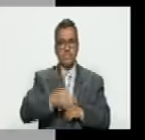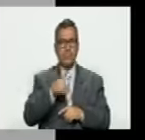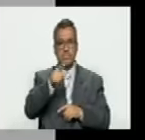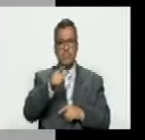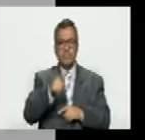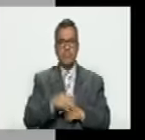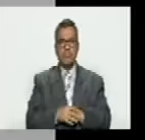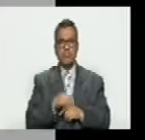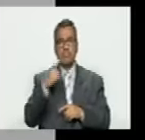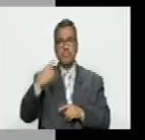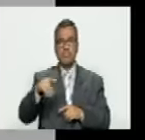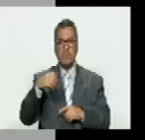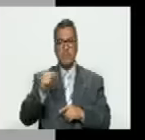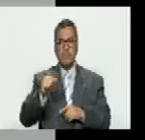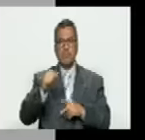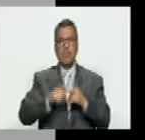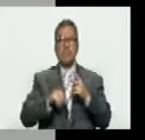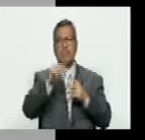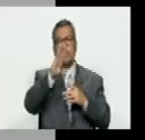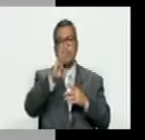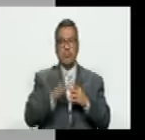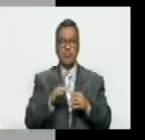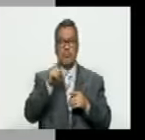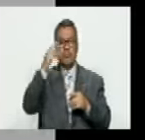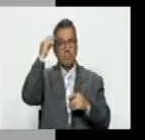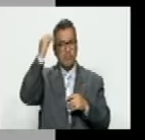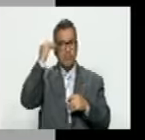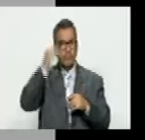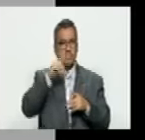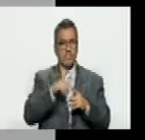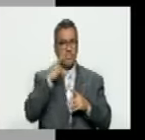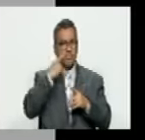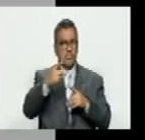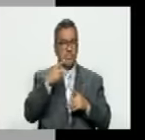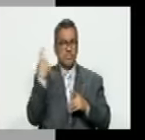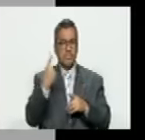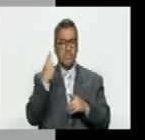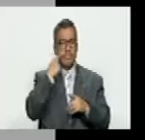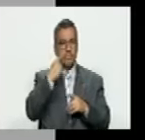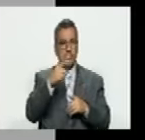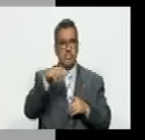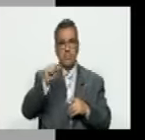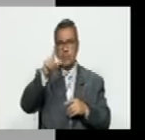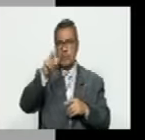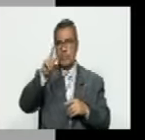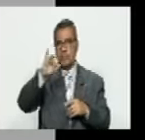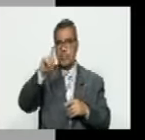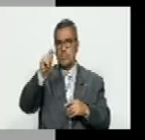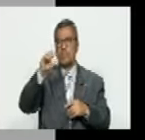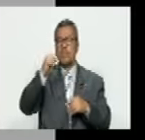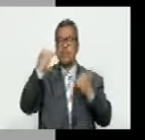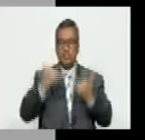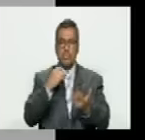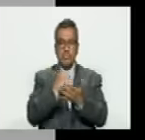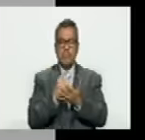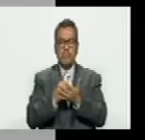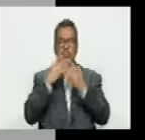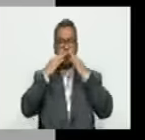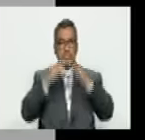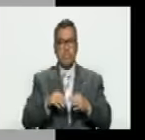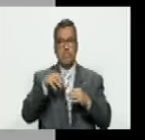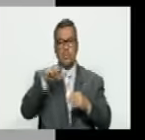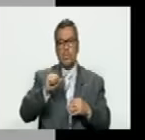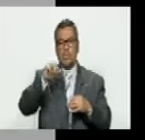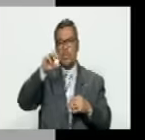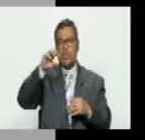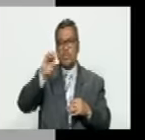uno dice A otro dice B ellos se buscaron unos observadores independientes que es alta vista que sí demostró que realmente es Edmundo quien